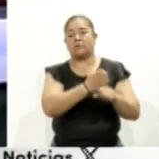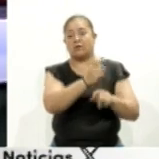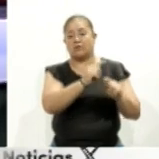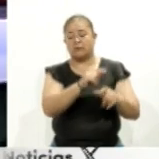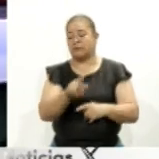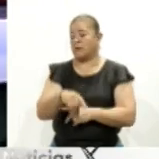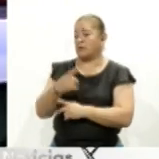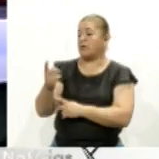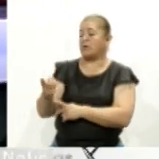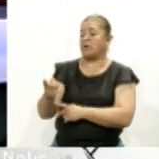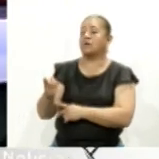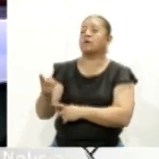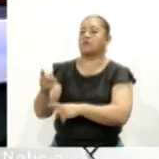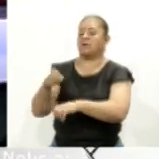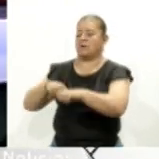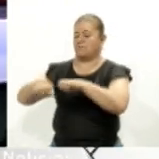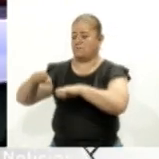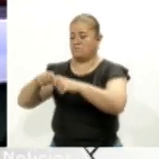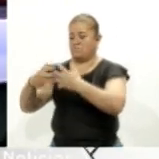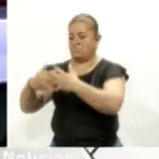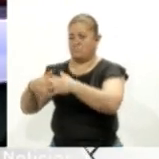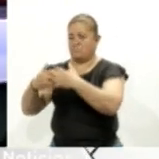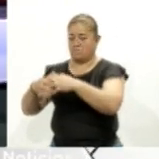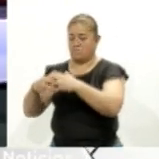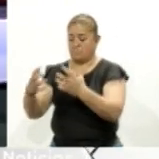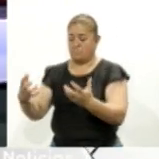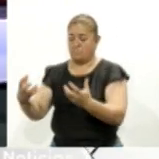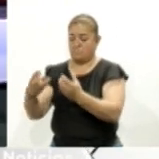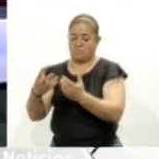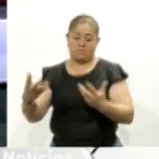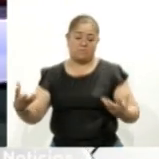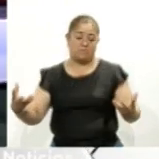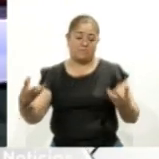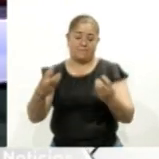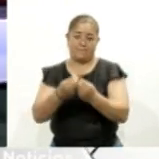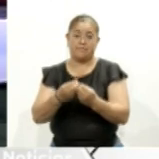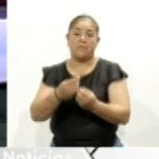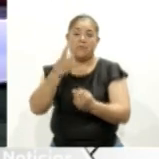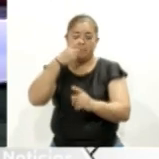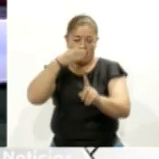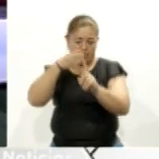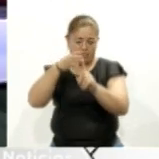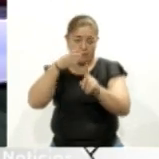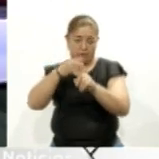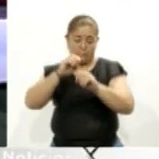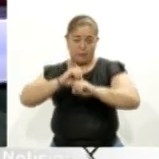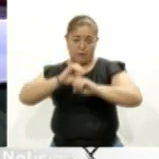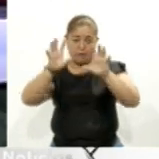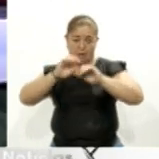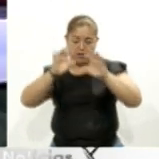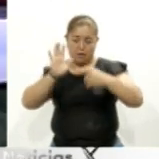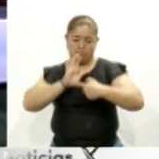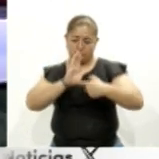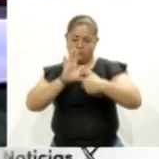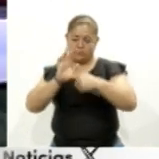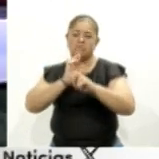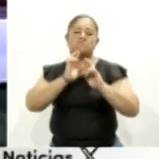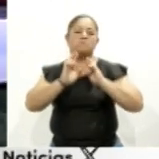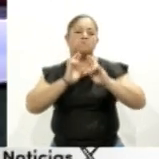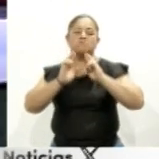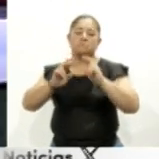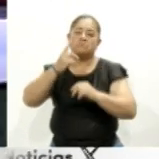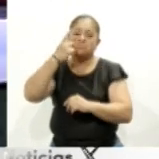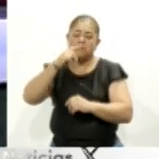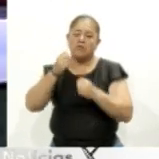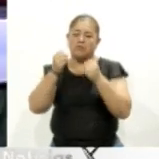y la Alianza Empresarial, esto con el objetivo de fomentar la transparencia y rendición de cuentas para así generar una sociedad